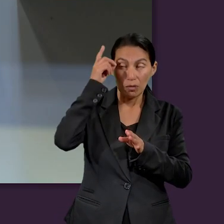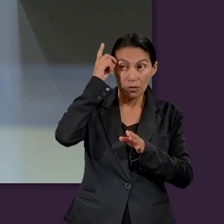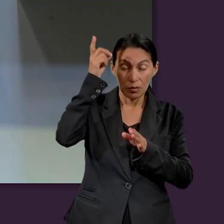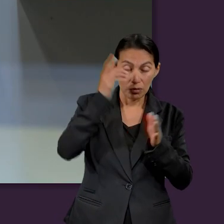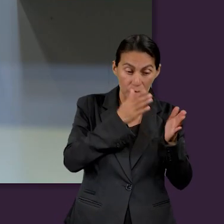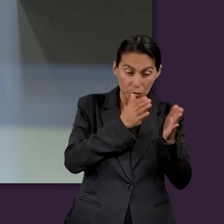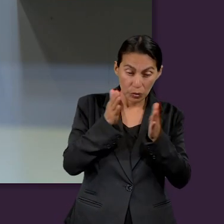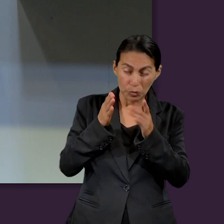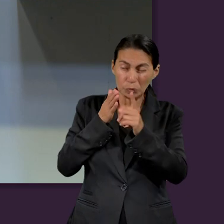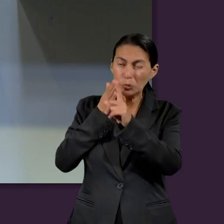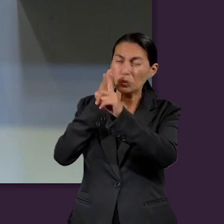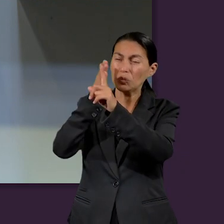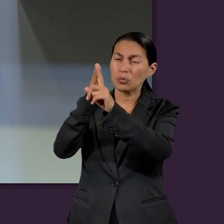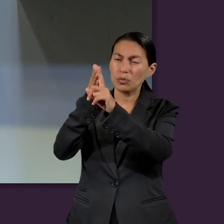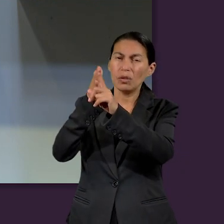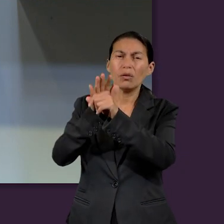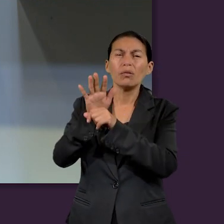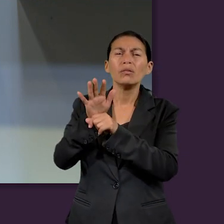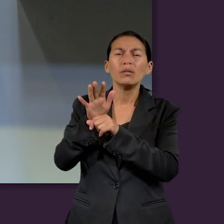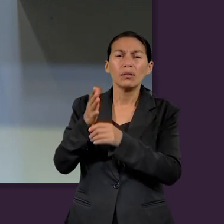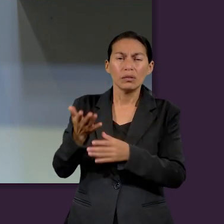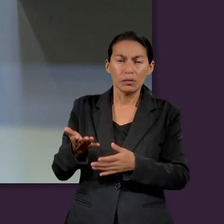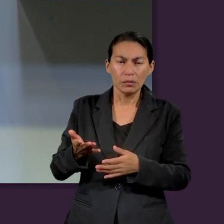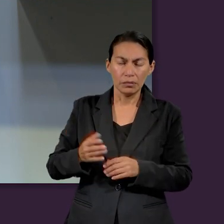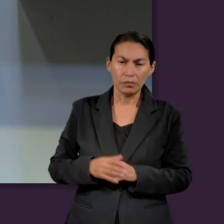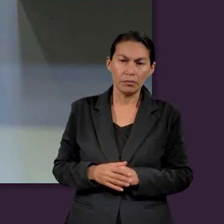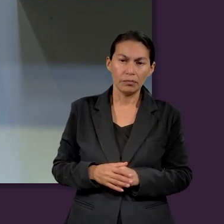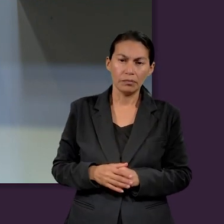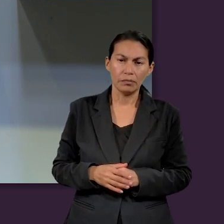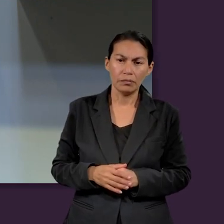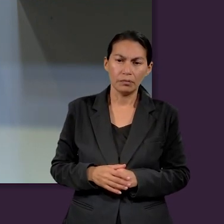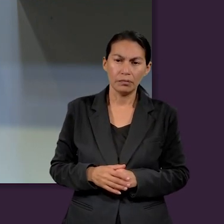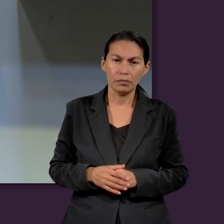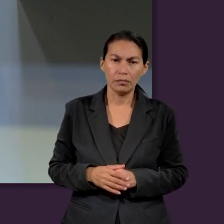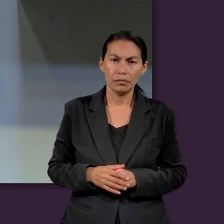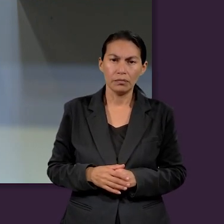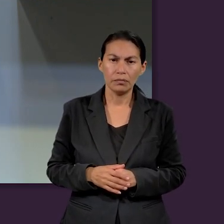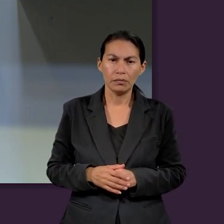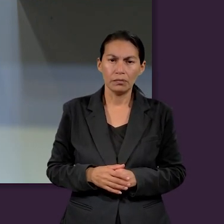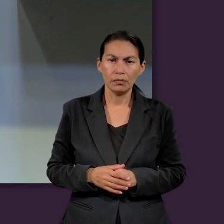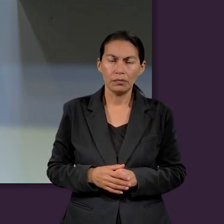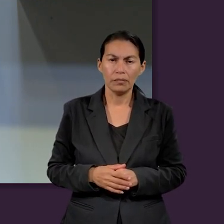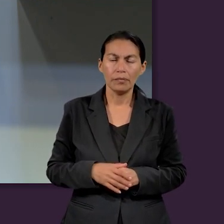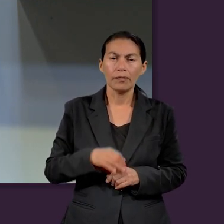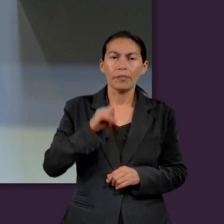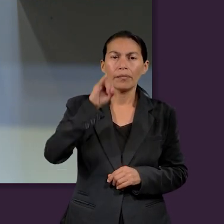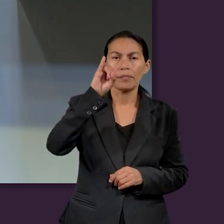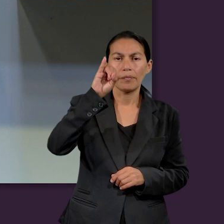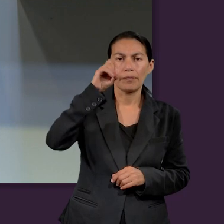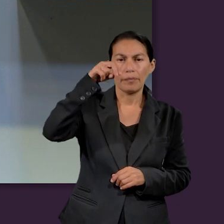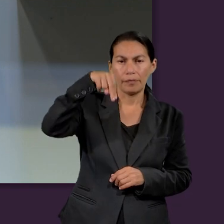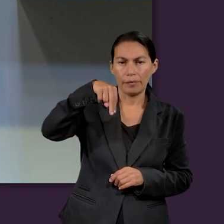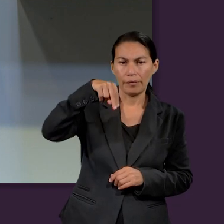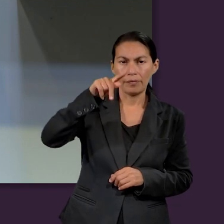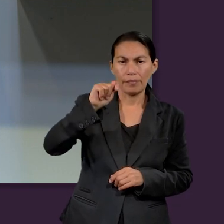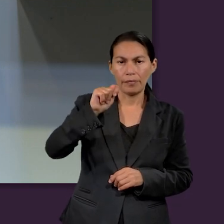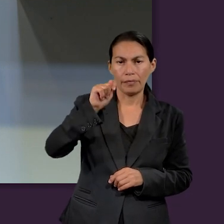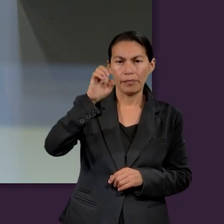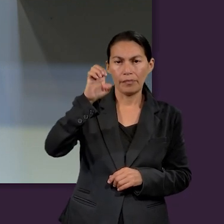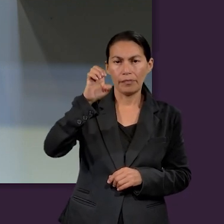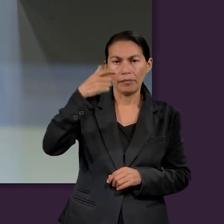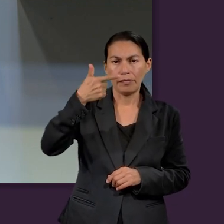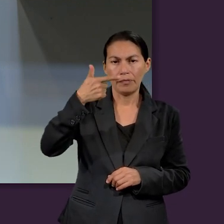vamos a mirar de qué manera es el ideal de Dios, el ideal de Dios.